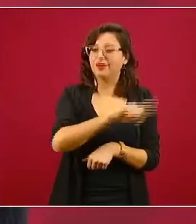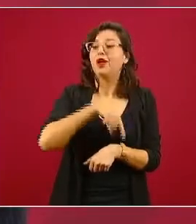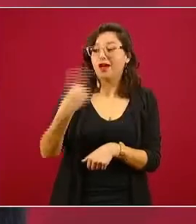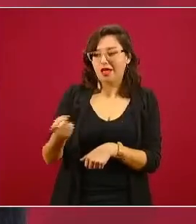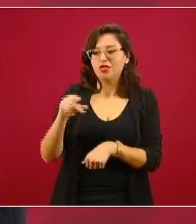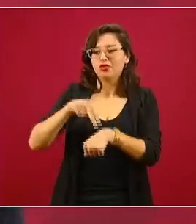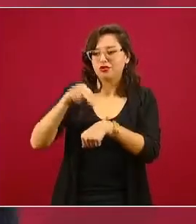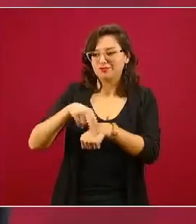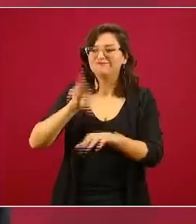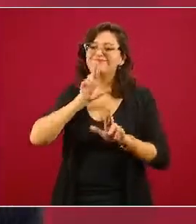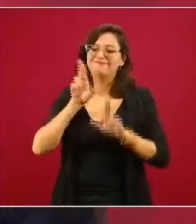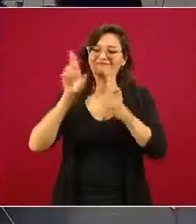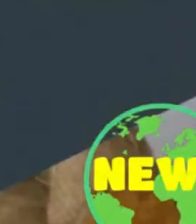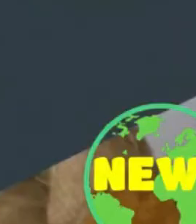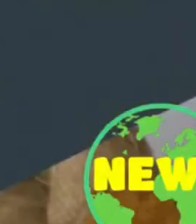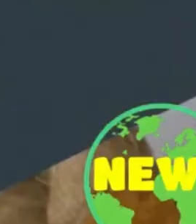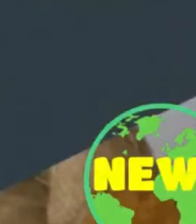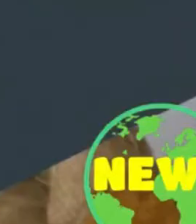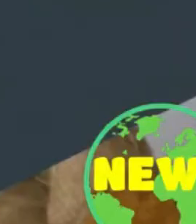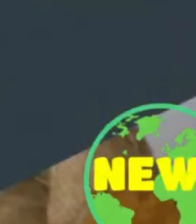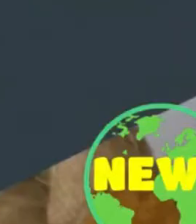ha llegado. Gracias.